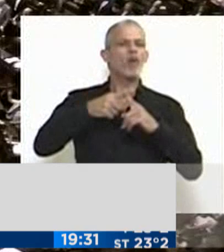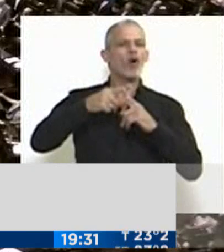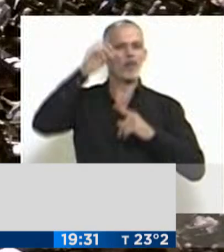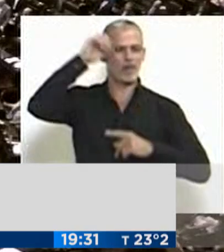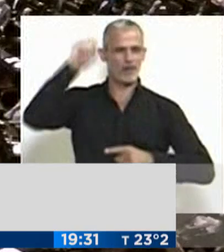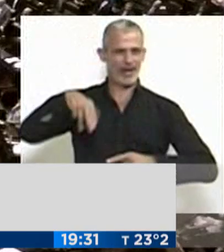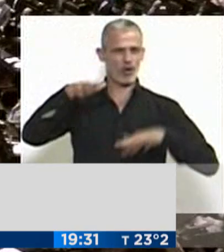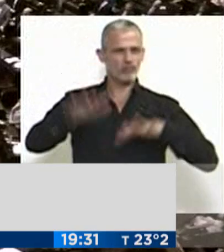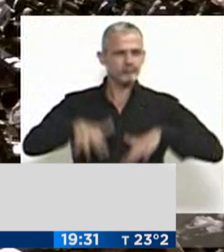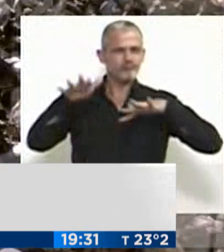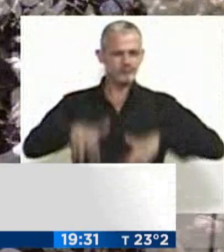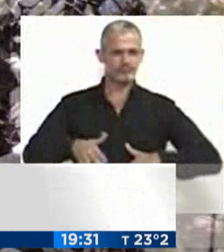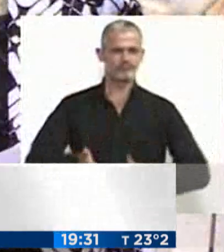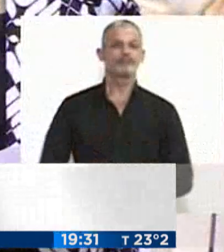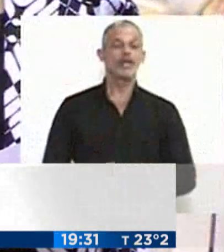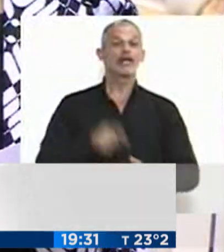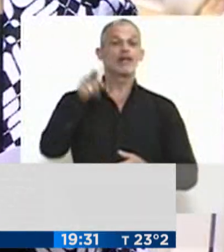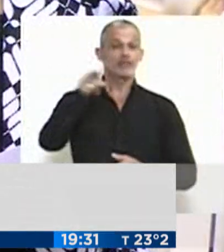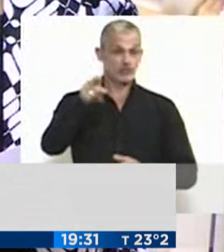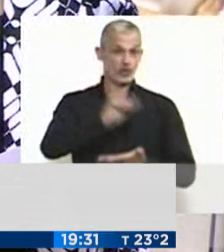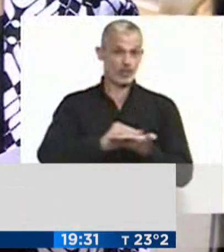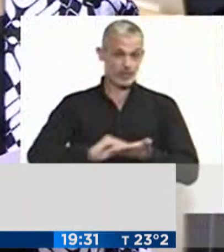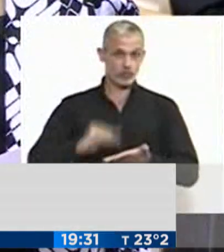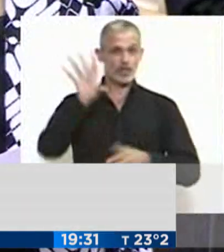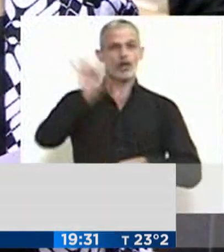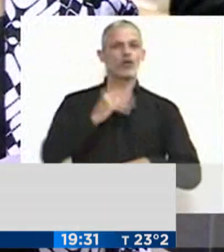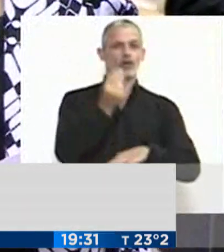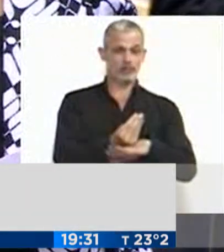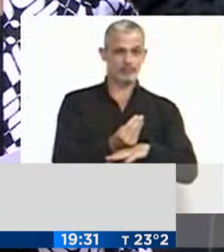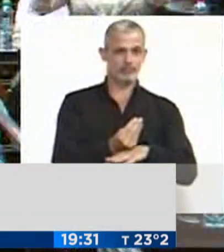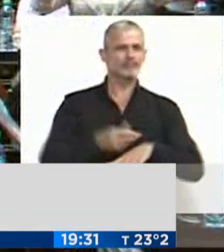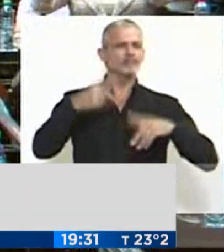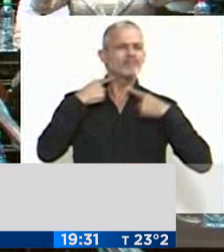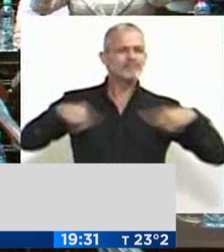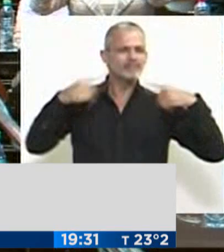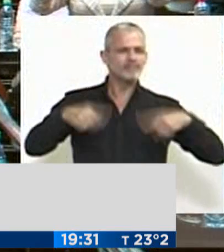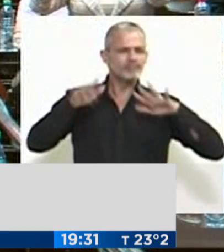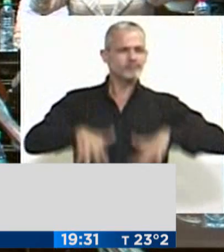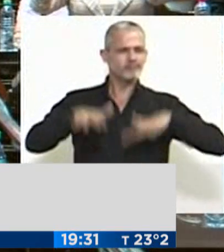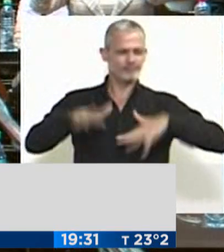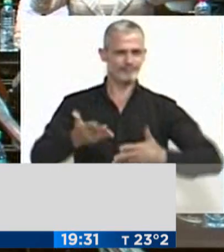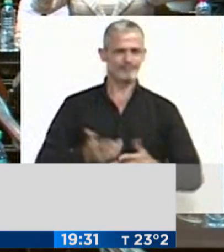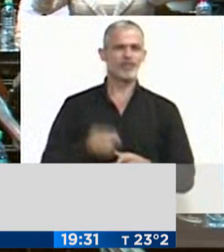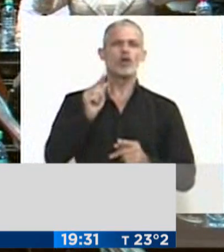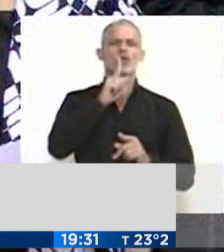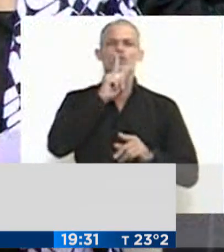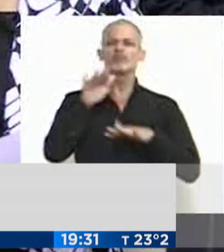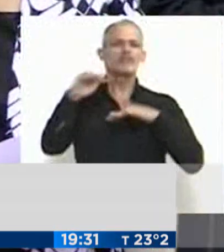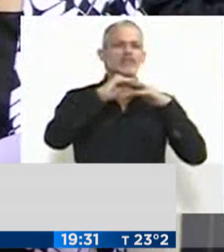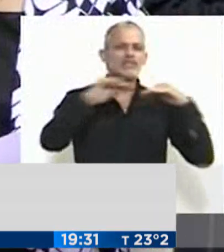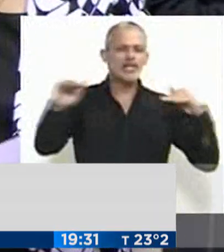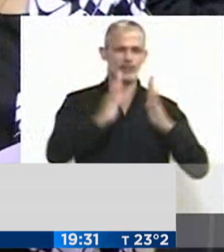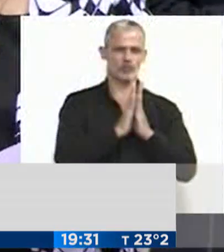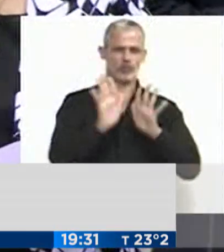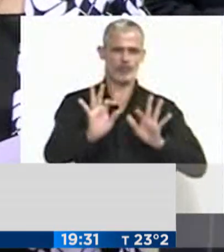Señor diputado electo, un poquito de silencio,